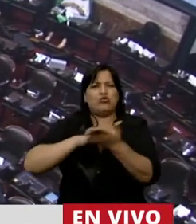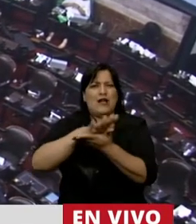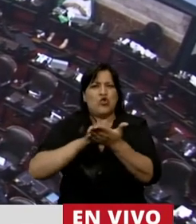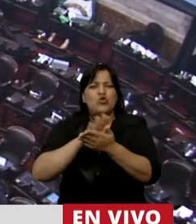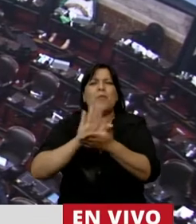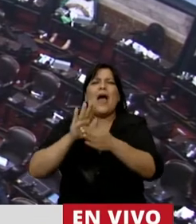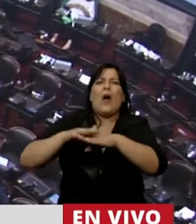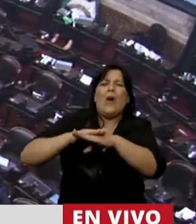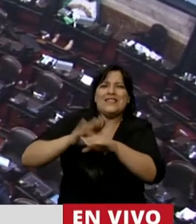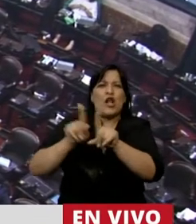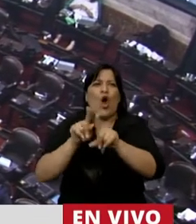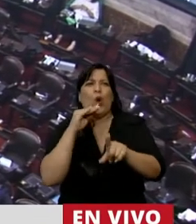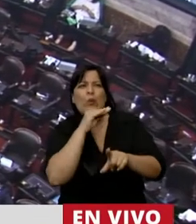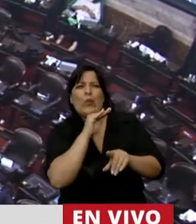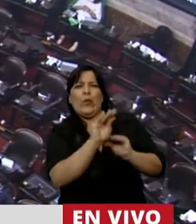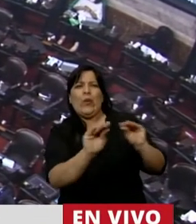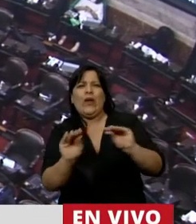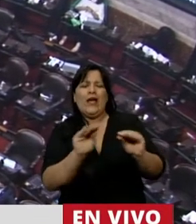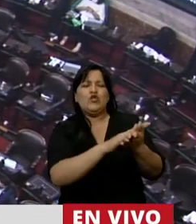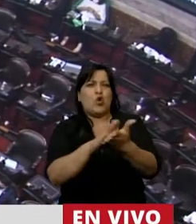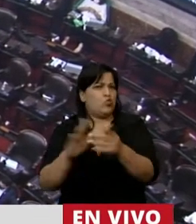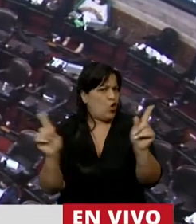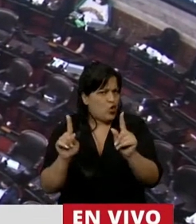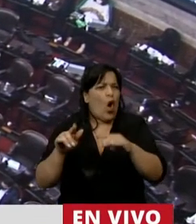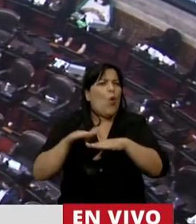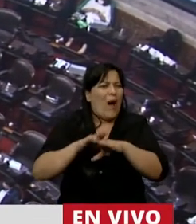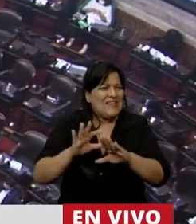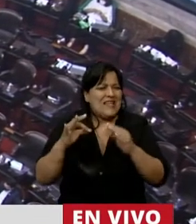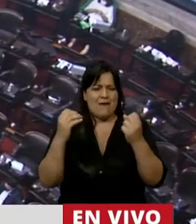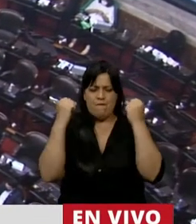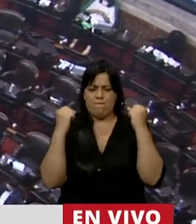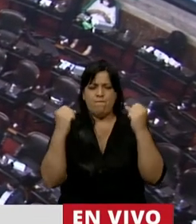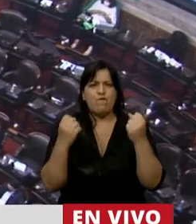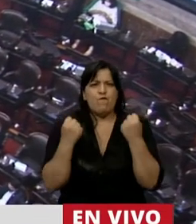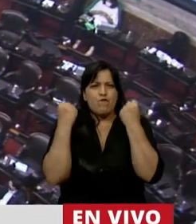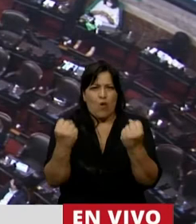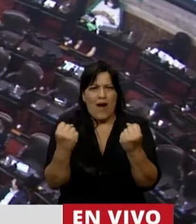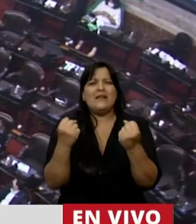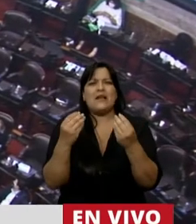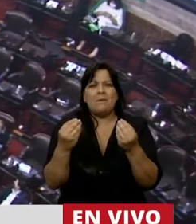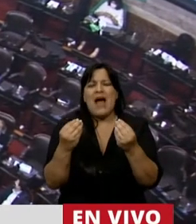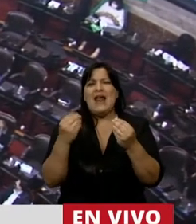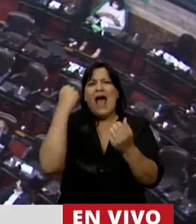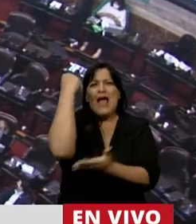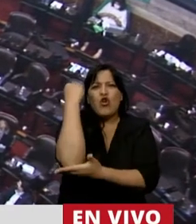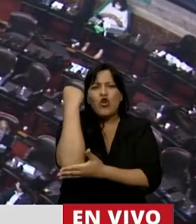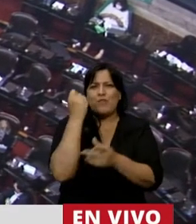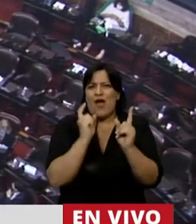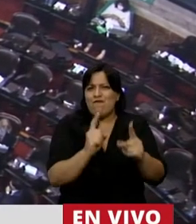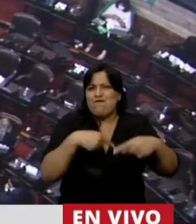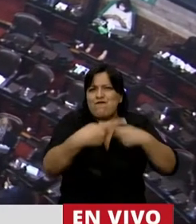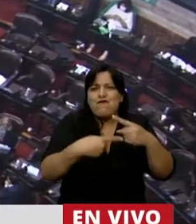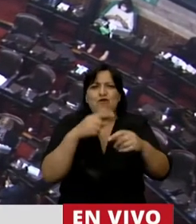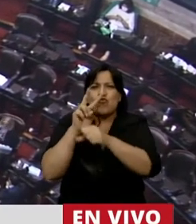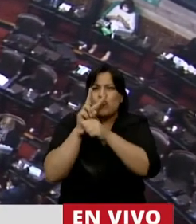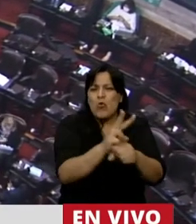solo las paliativas. Promover acciones hacia una economía sustentable, protegiendo nuestros bosques